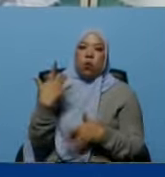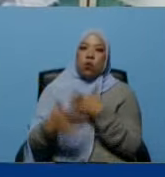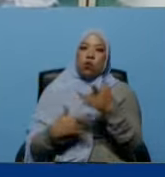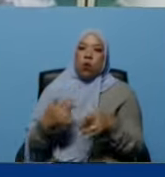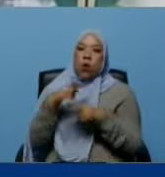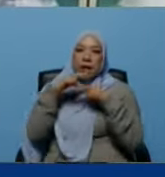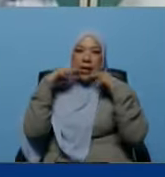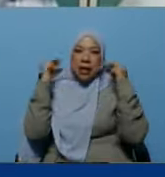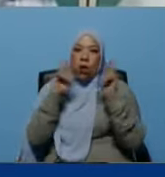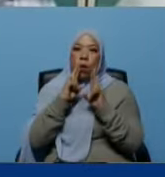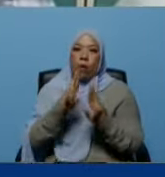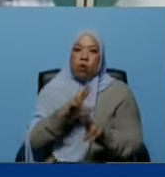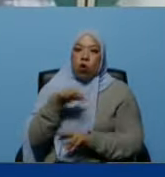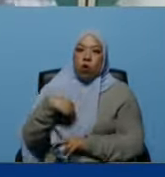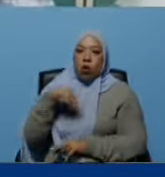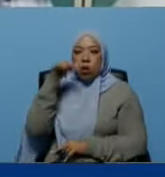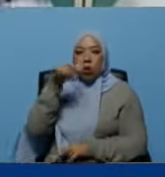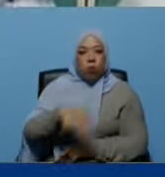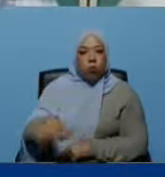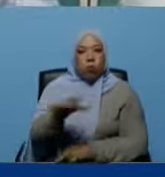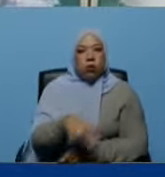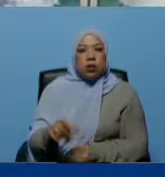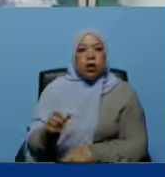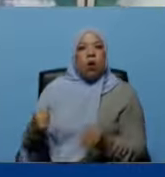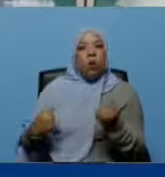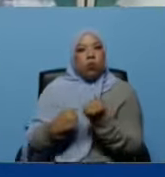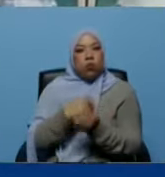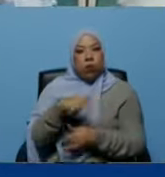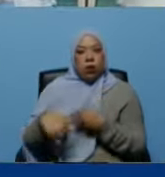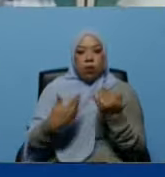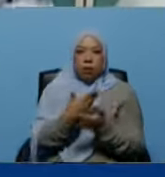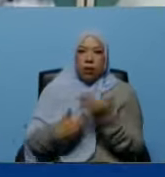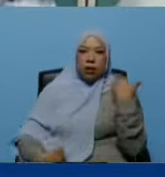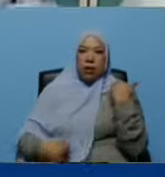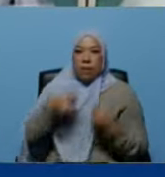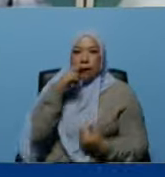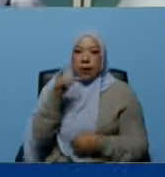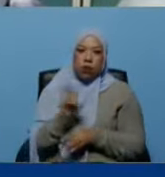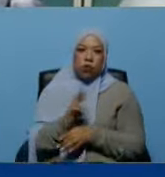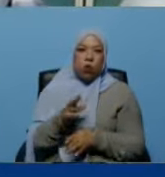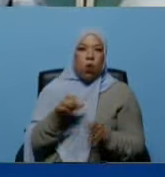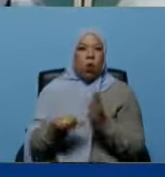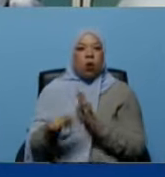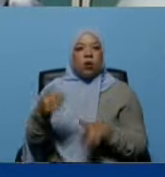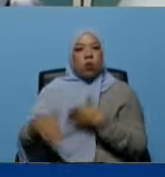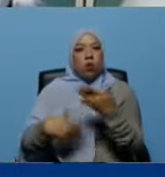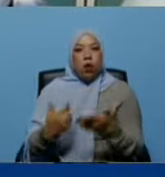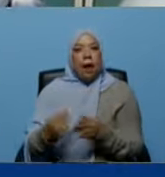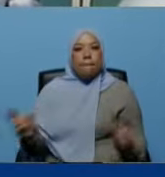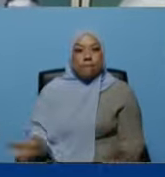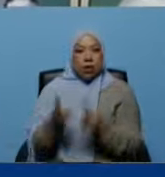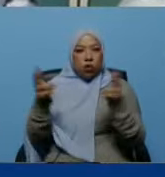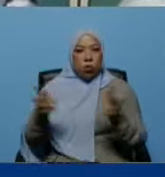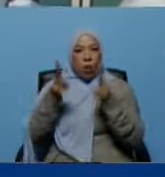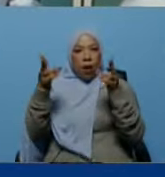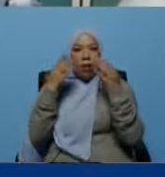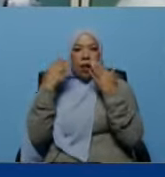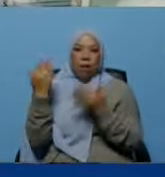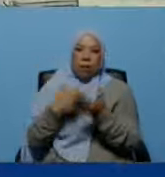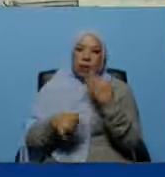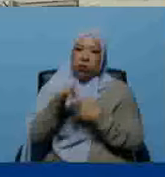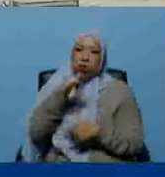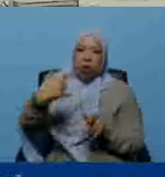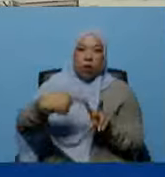sonrisas y respuestas a nuestro pueblo y rodilla en tierra con usted presidente seguimos adelante seguimos en batalla y en victoria adelante presidente